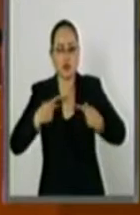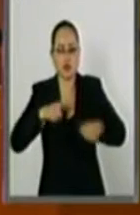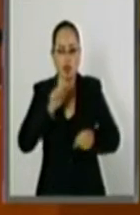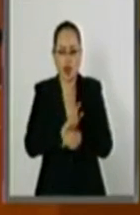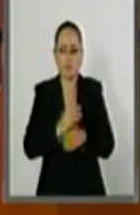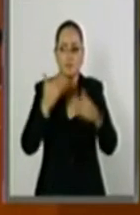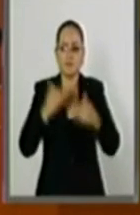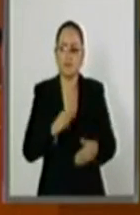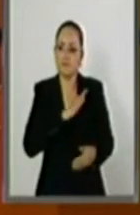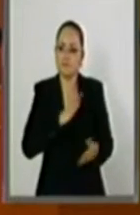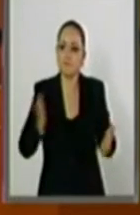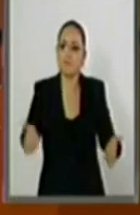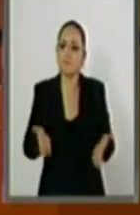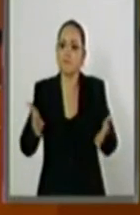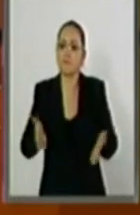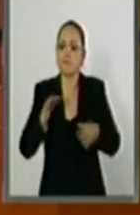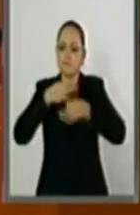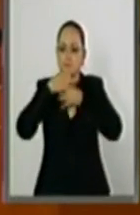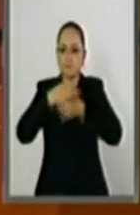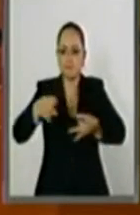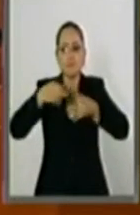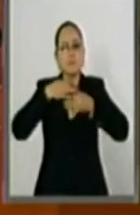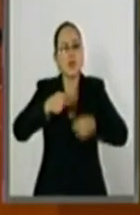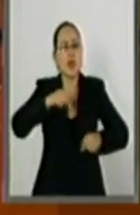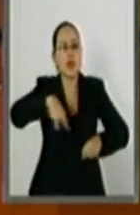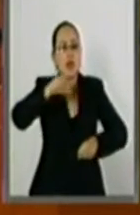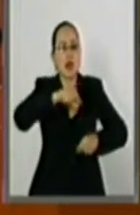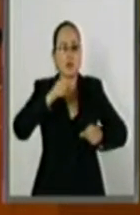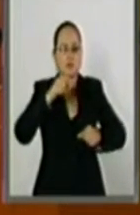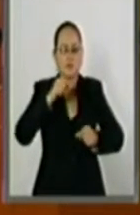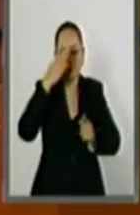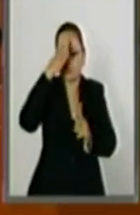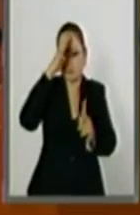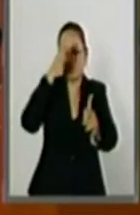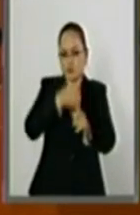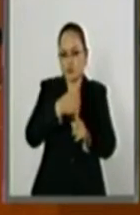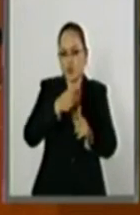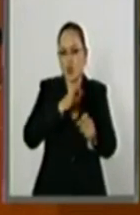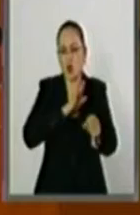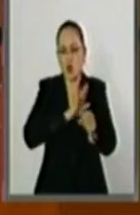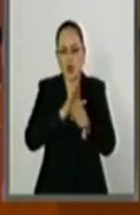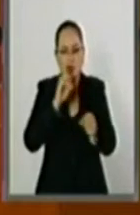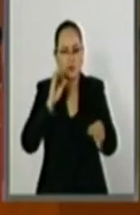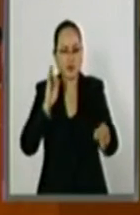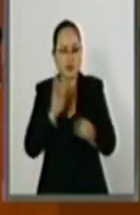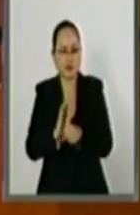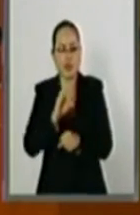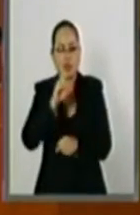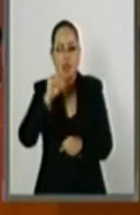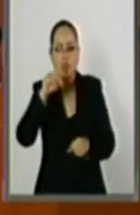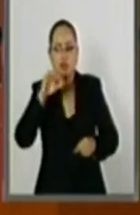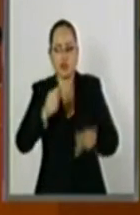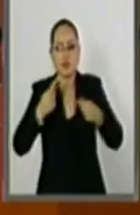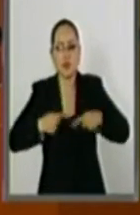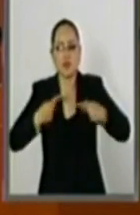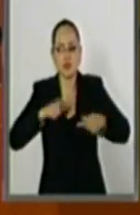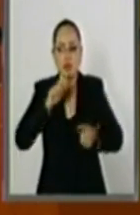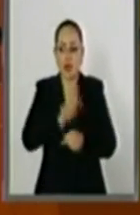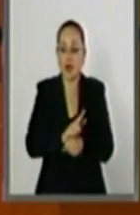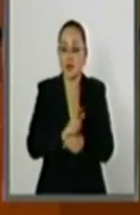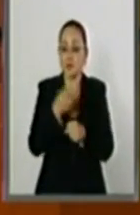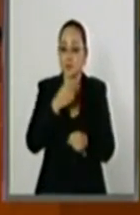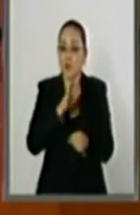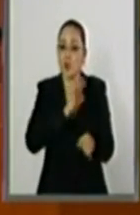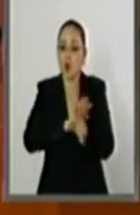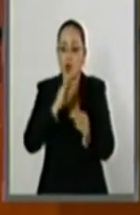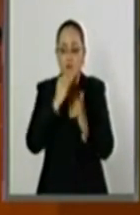Promover, fomentar y difundir una cultura de los derechos de la protección de los datos personales. Establecer los